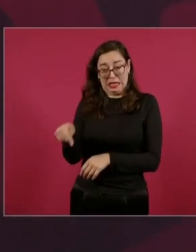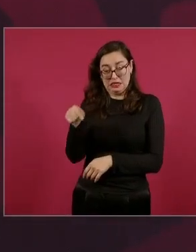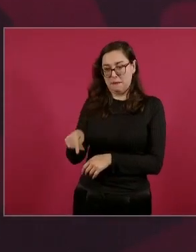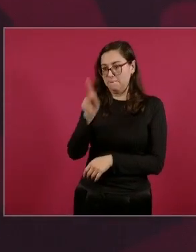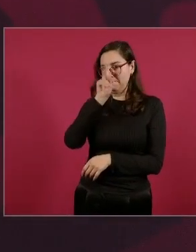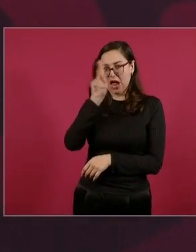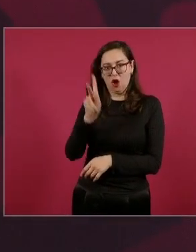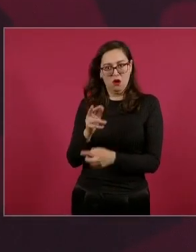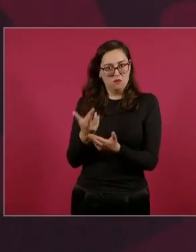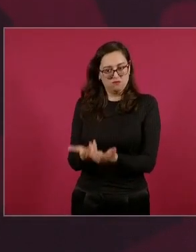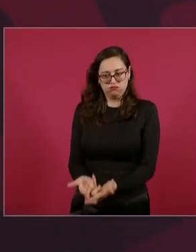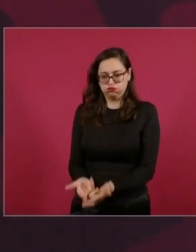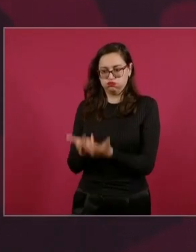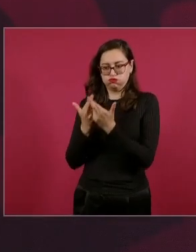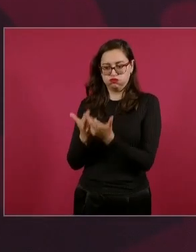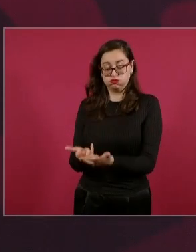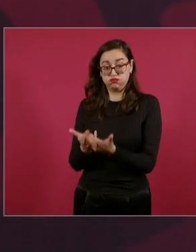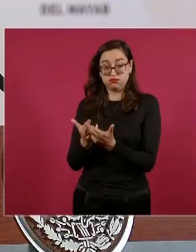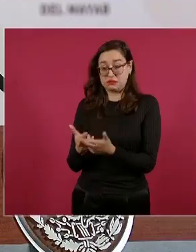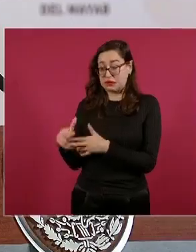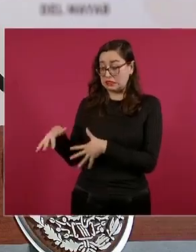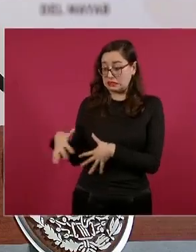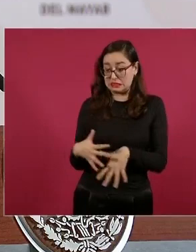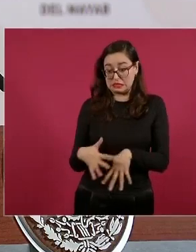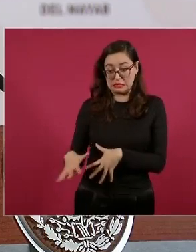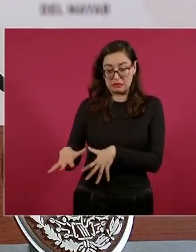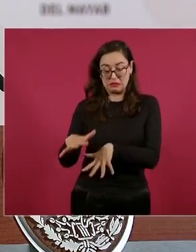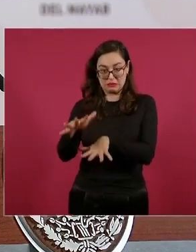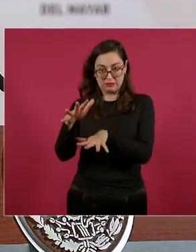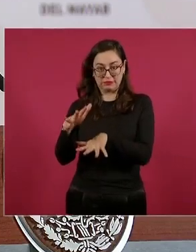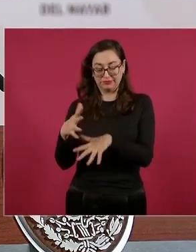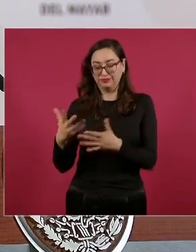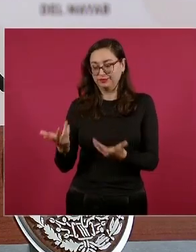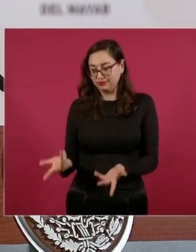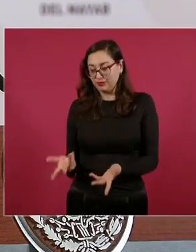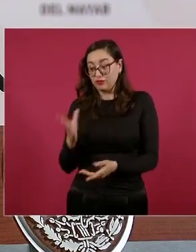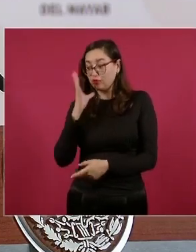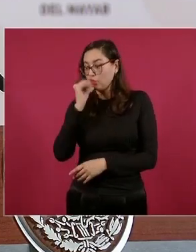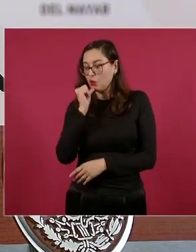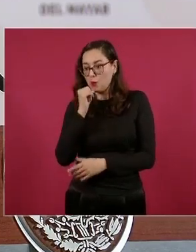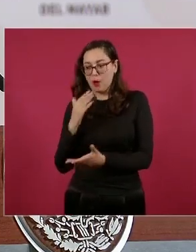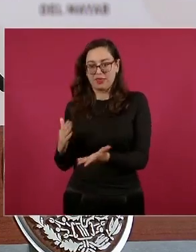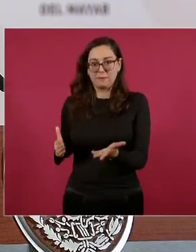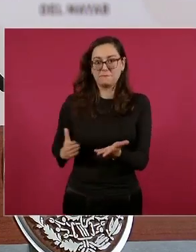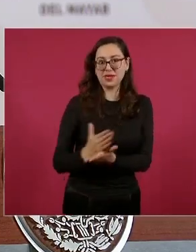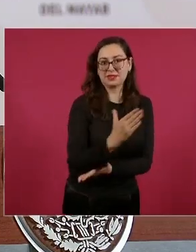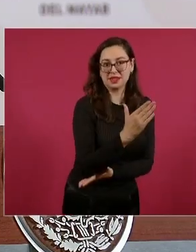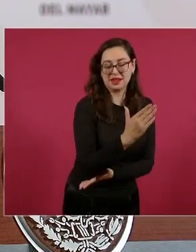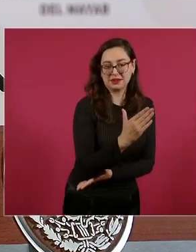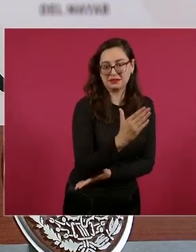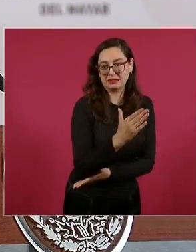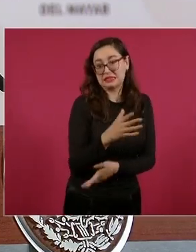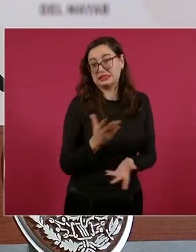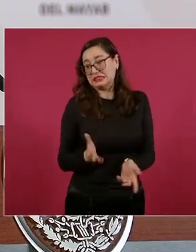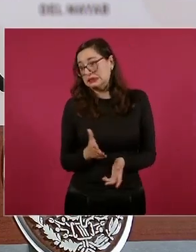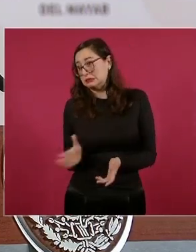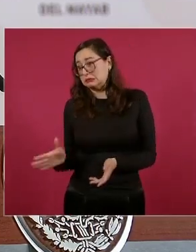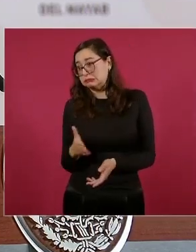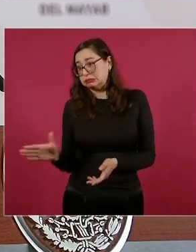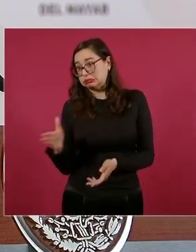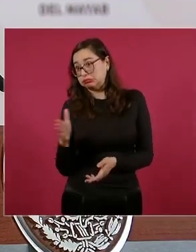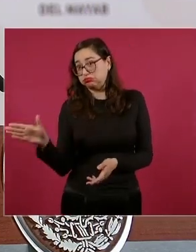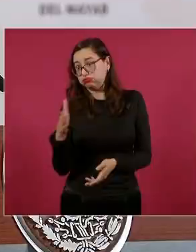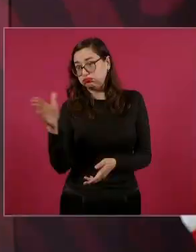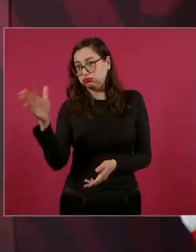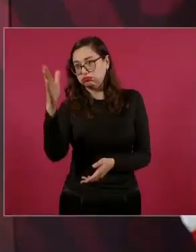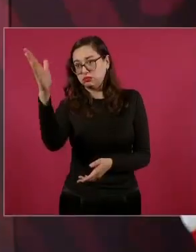grandes ríos y ahora estamos haciendo grandes puentes y vamos